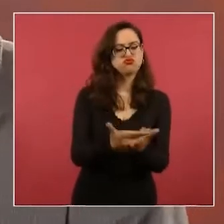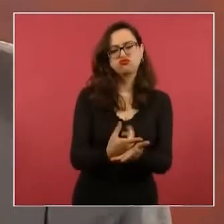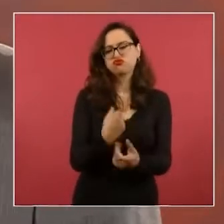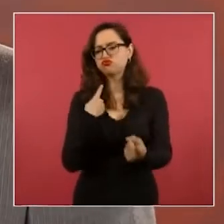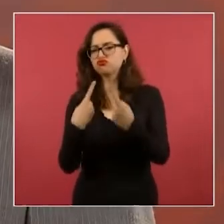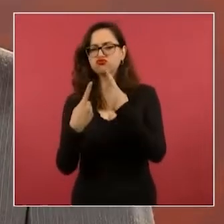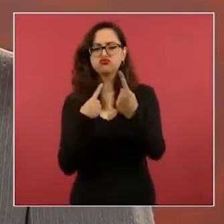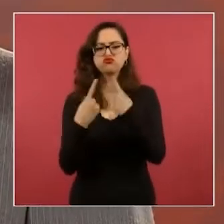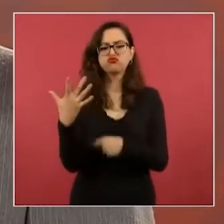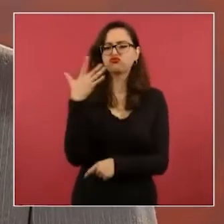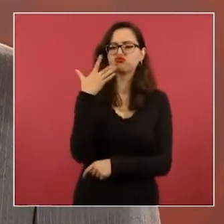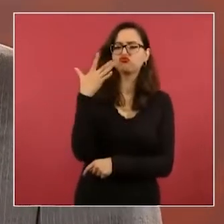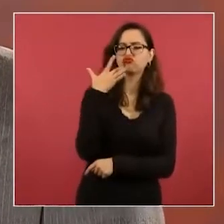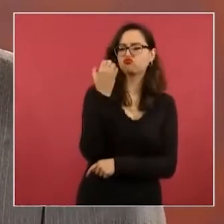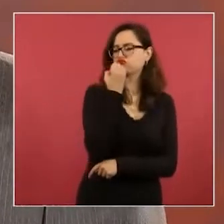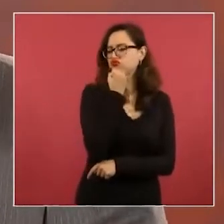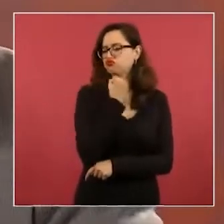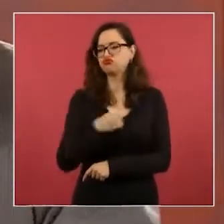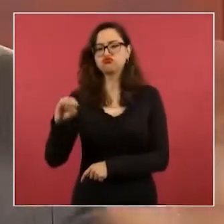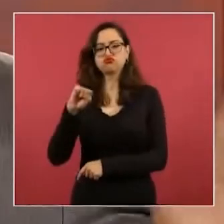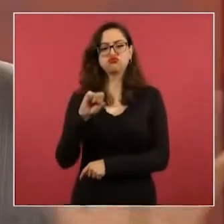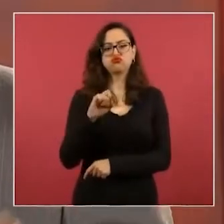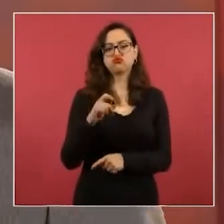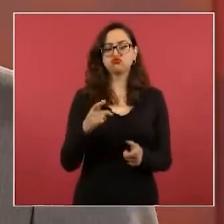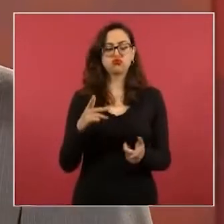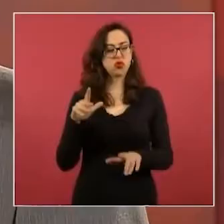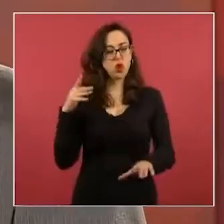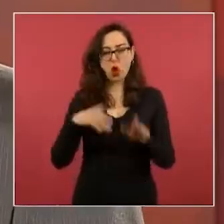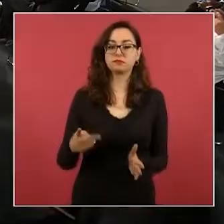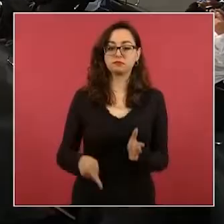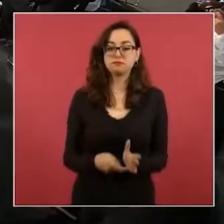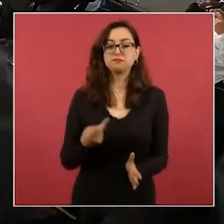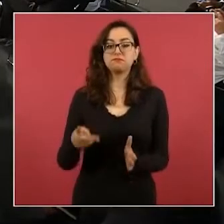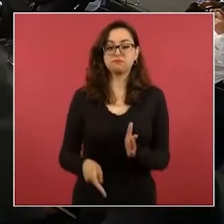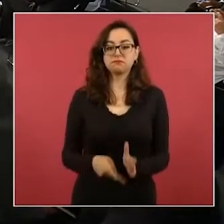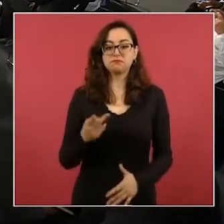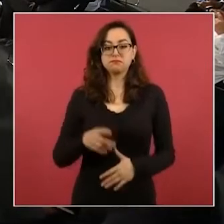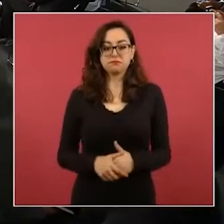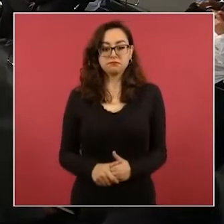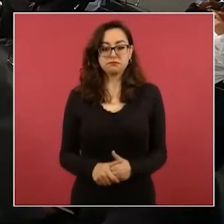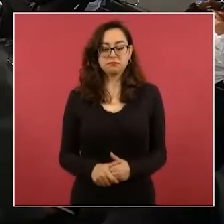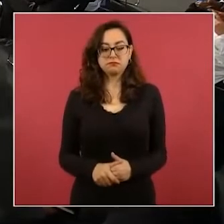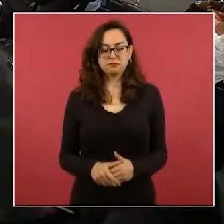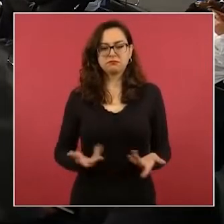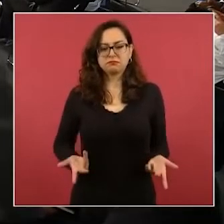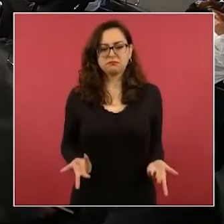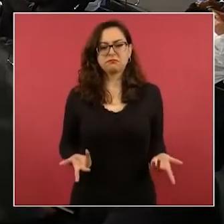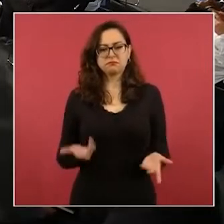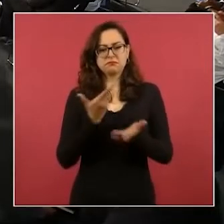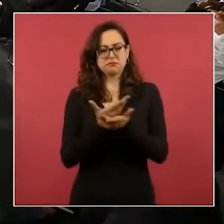pseudo-intelectuales, todos en contra. Y ahora los estoy notando